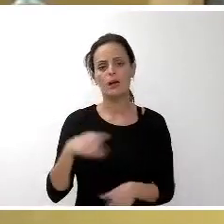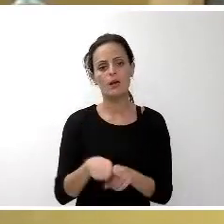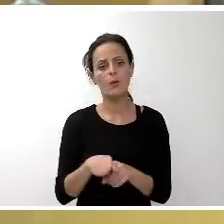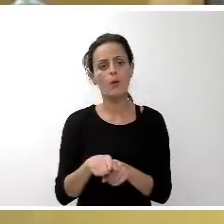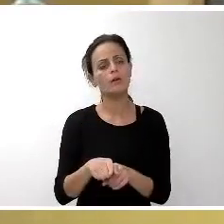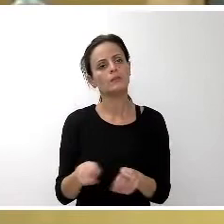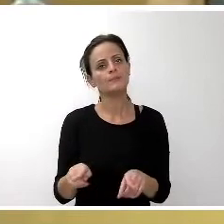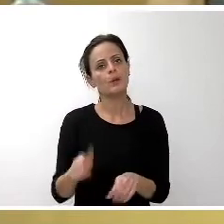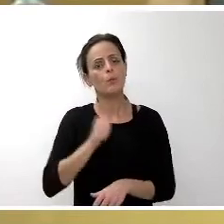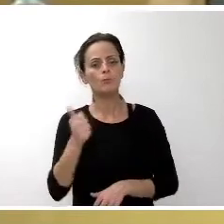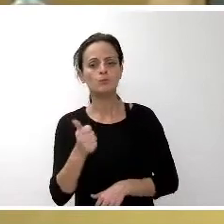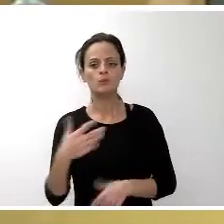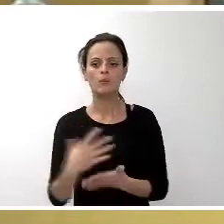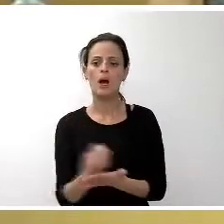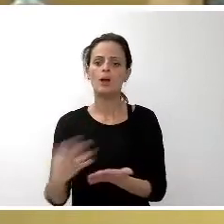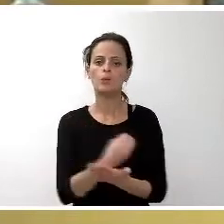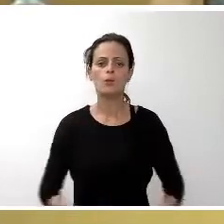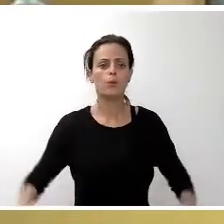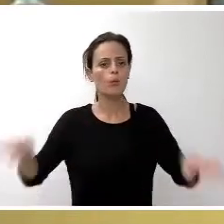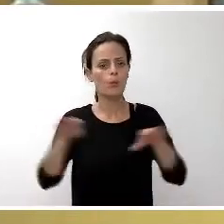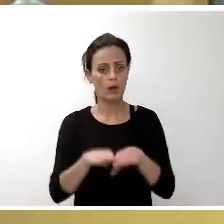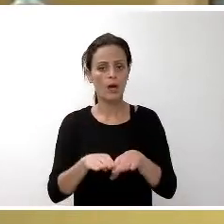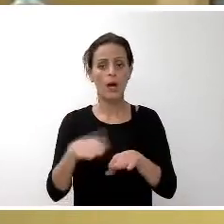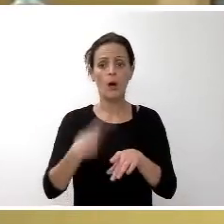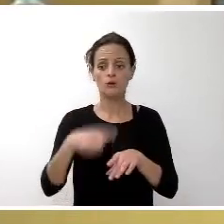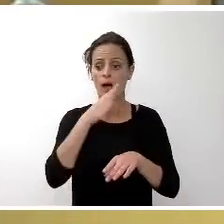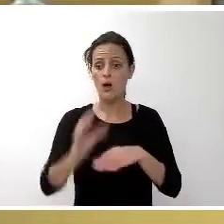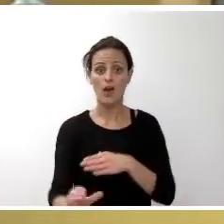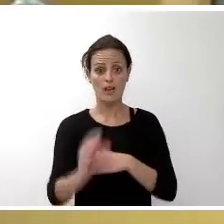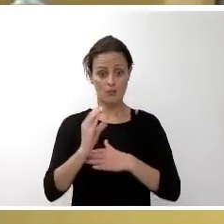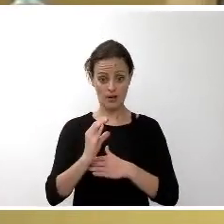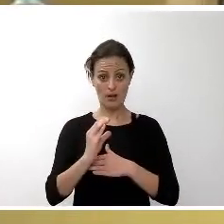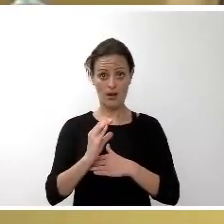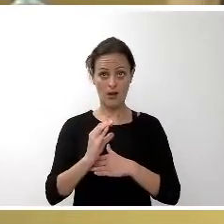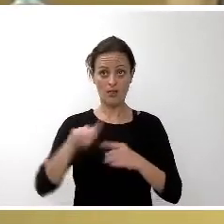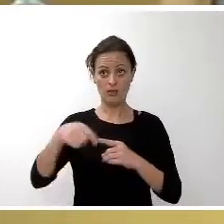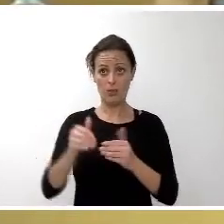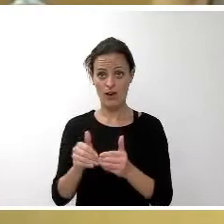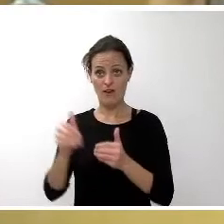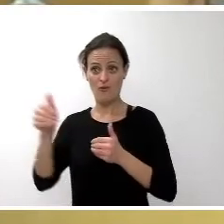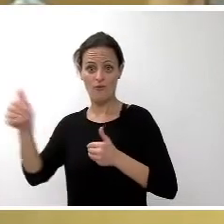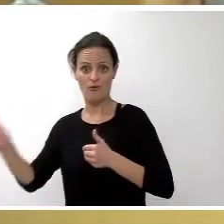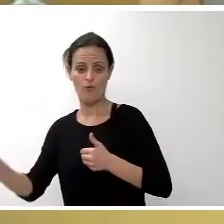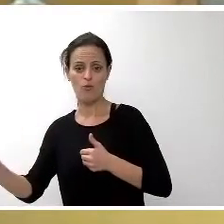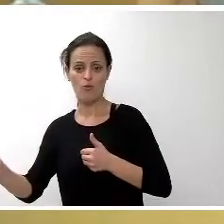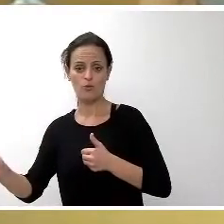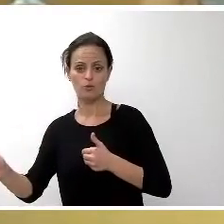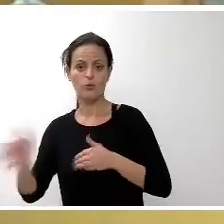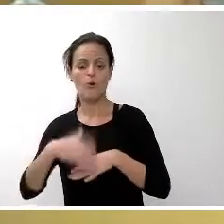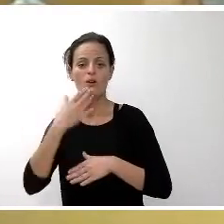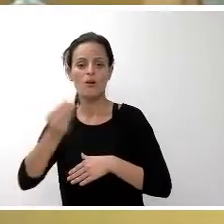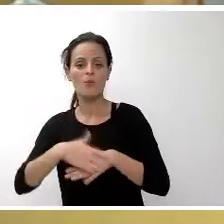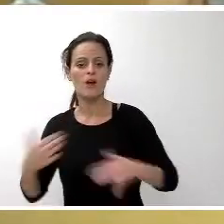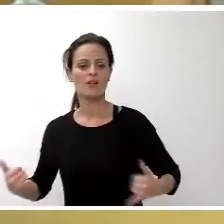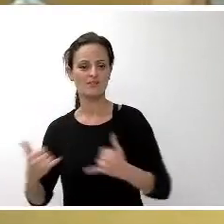oportunidades. Lo que se invierte ahora en nosotros obtendrá sus frutas en el Tenerife del año